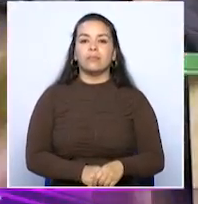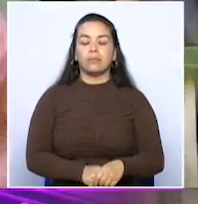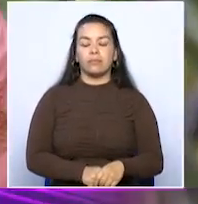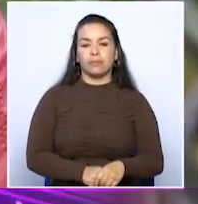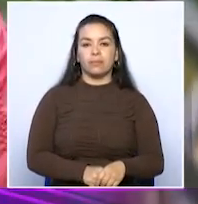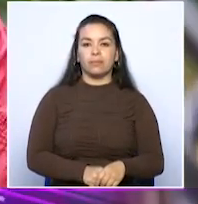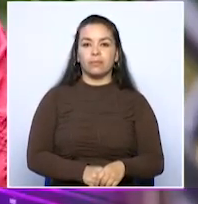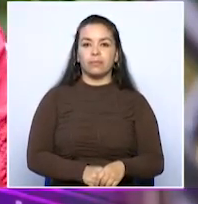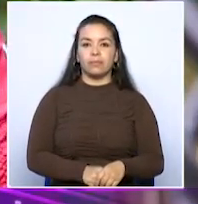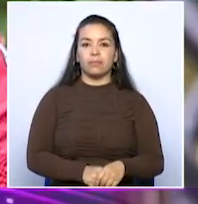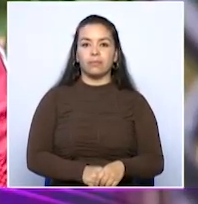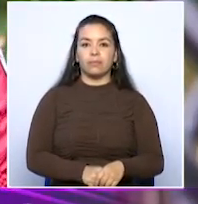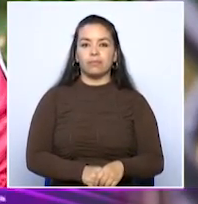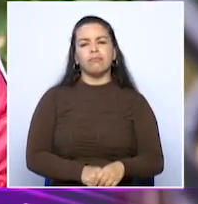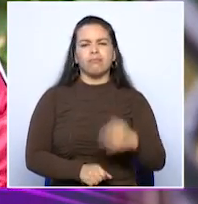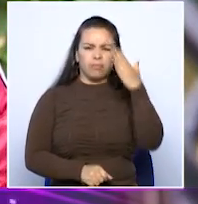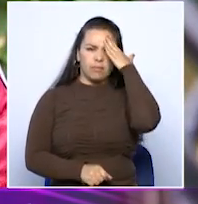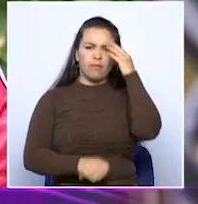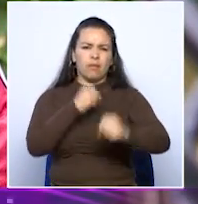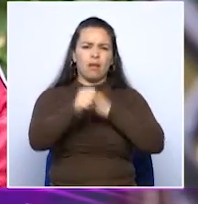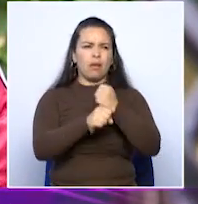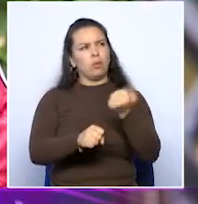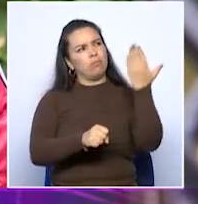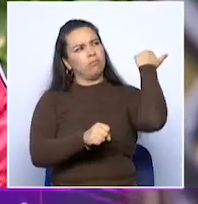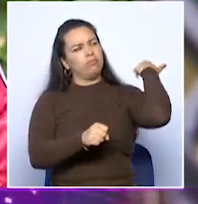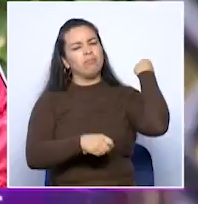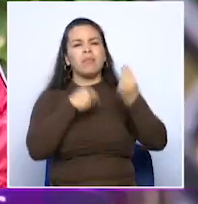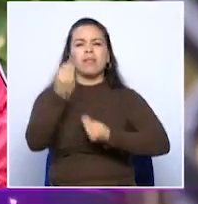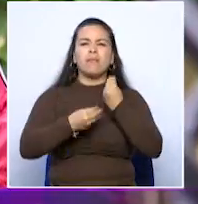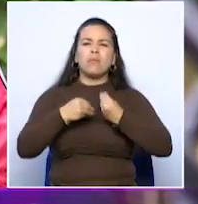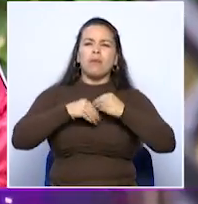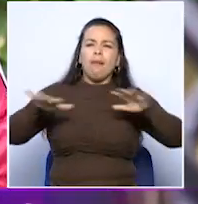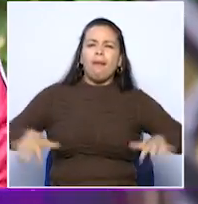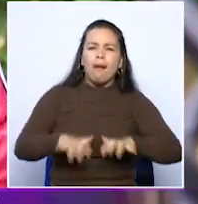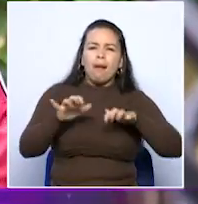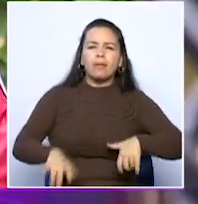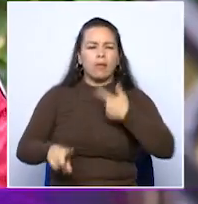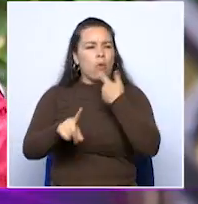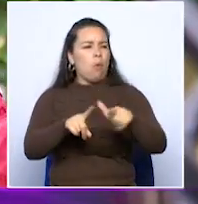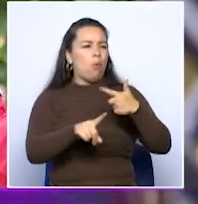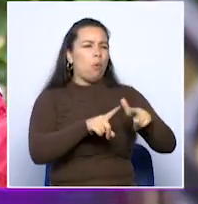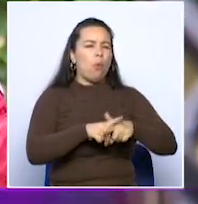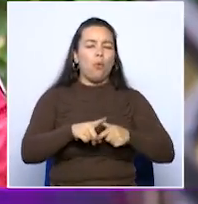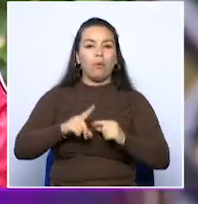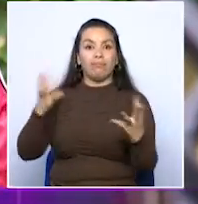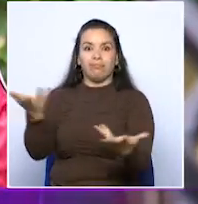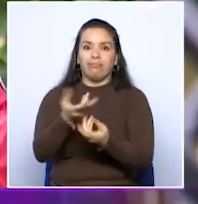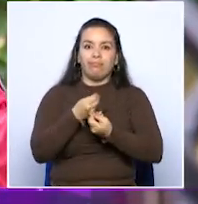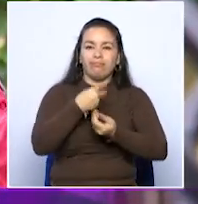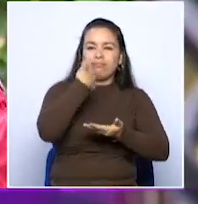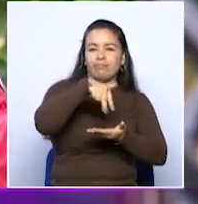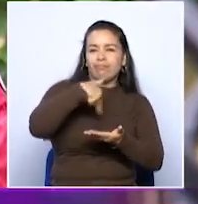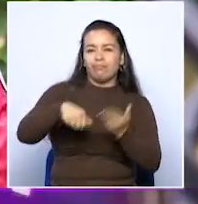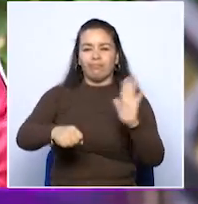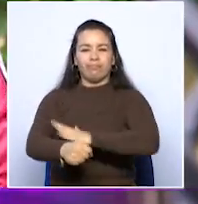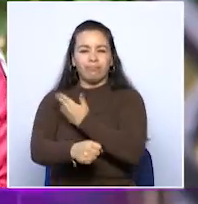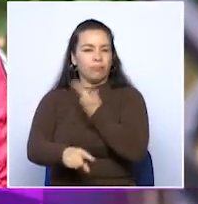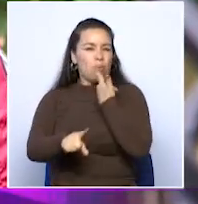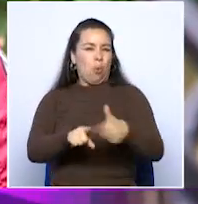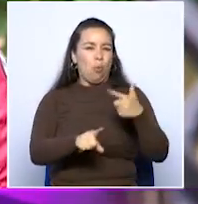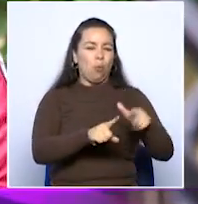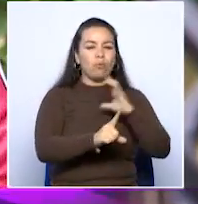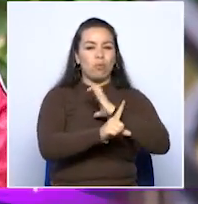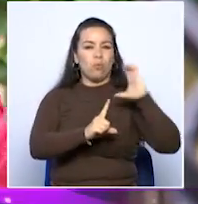A diferencia de años anteriores, se van a realizar una serie de programaciones artísticas y culturales